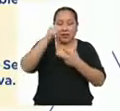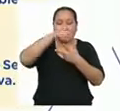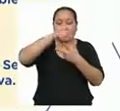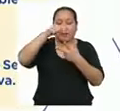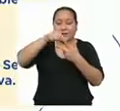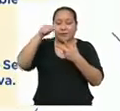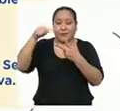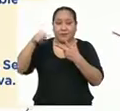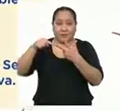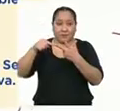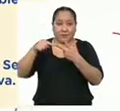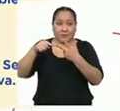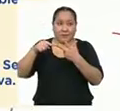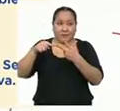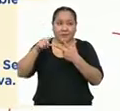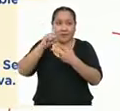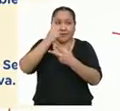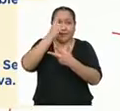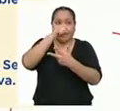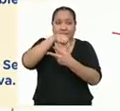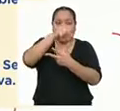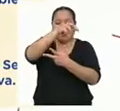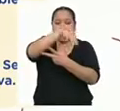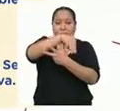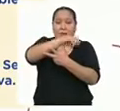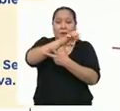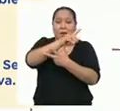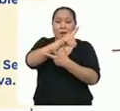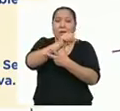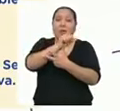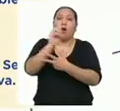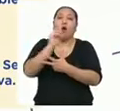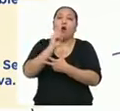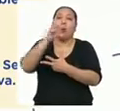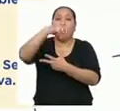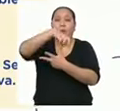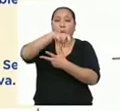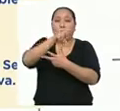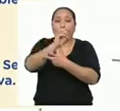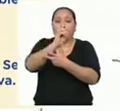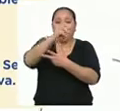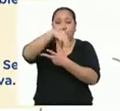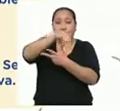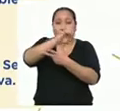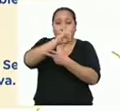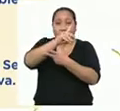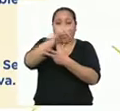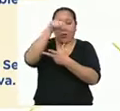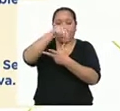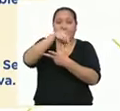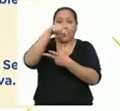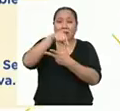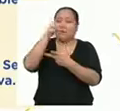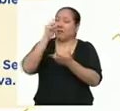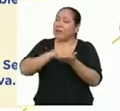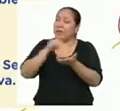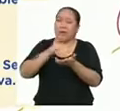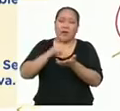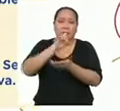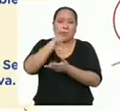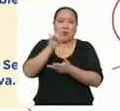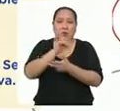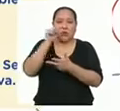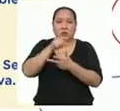tendencia central me refiero. Primero la media, también llamada promedio aritmético, y que es la más utilizada,